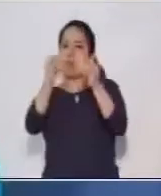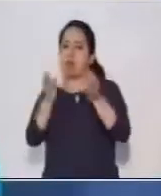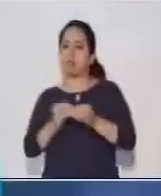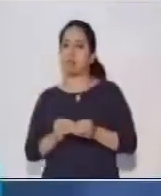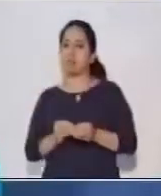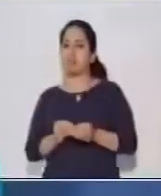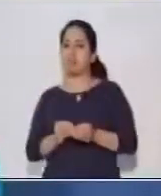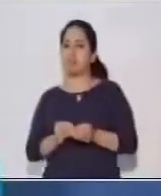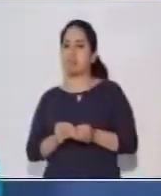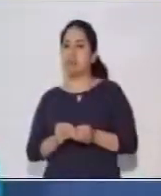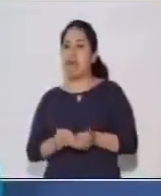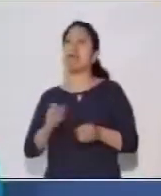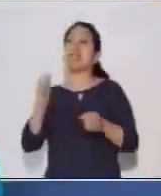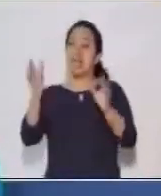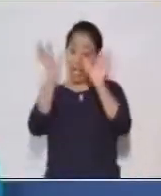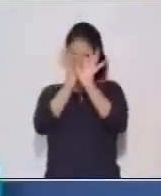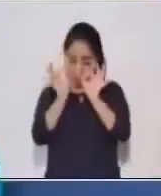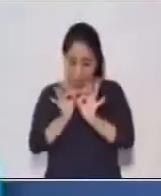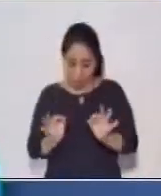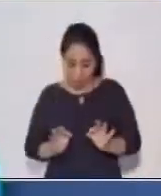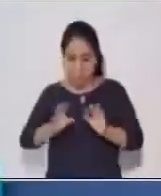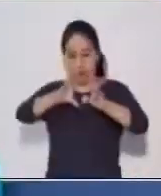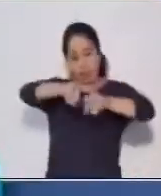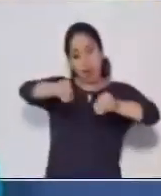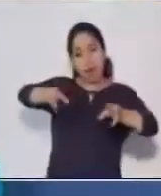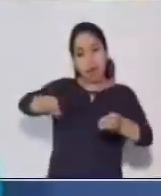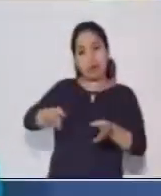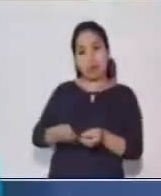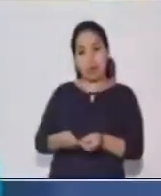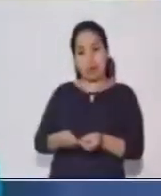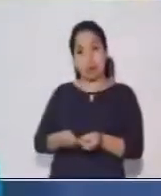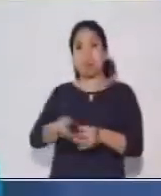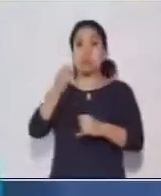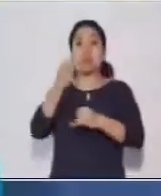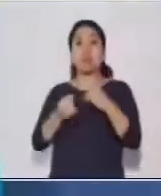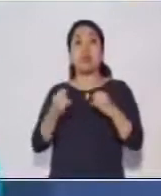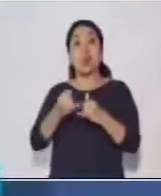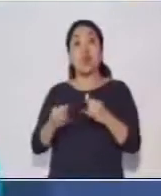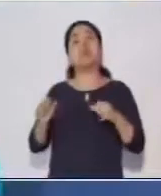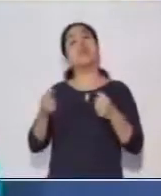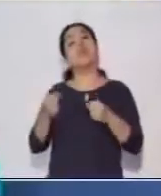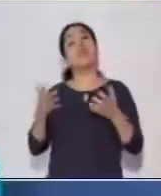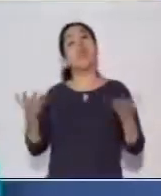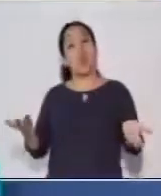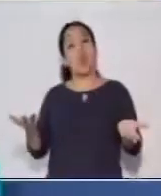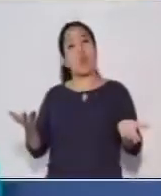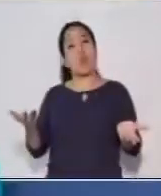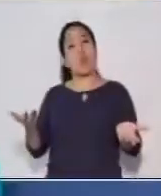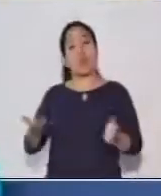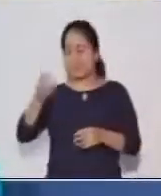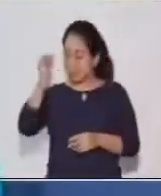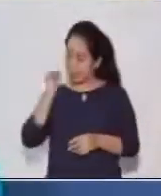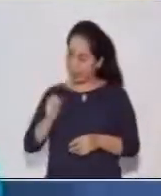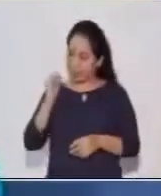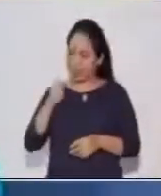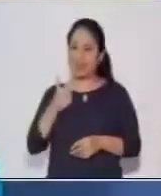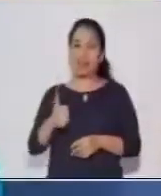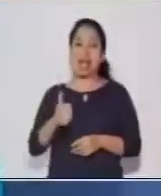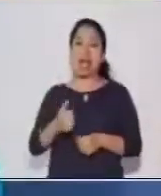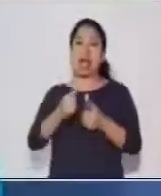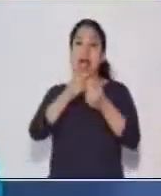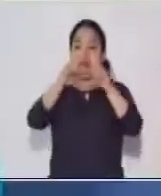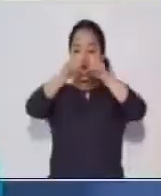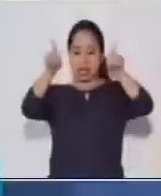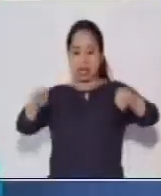Muy bien, les da forma con los moldes. Y para finalizar, excelente, muy bien, las mete